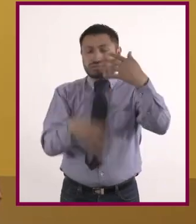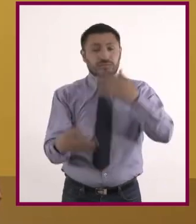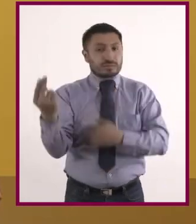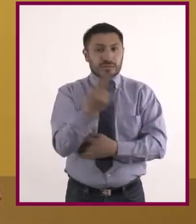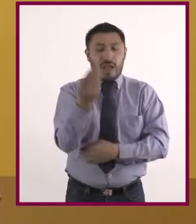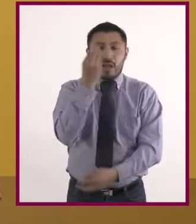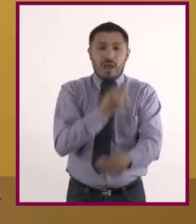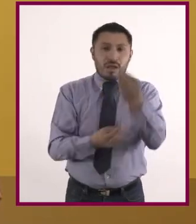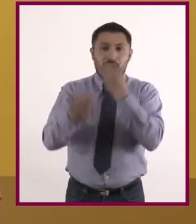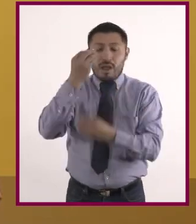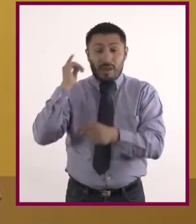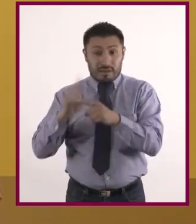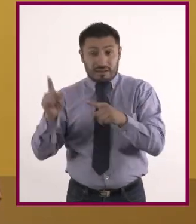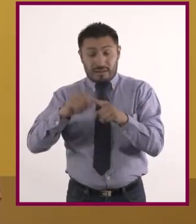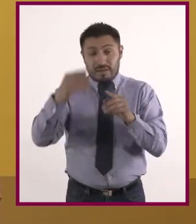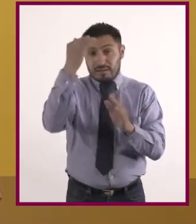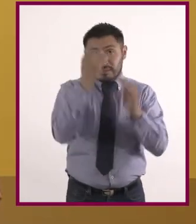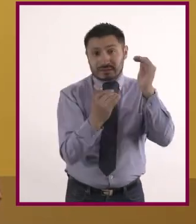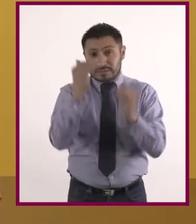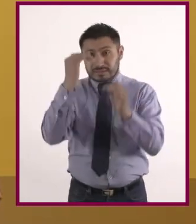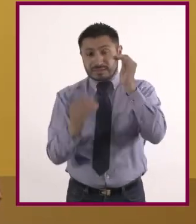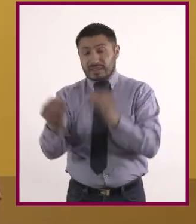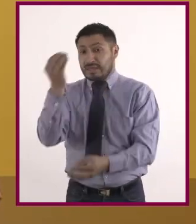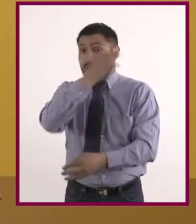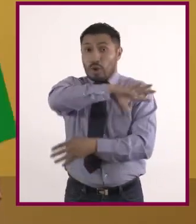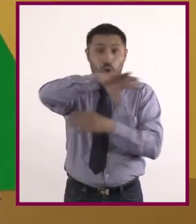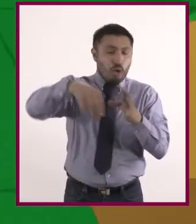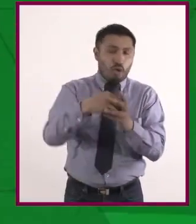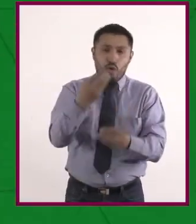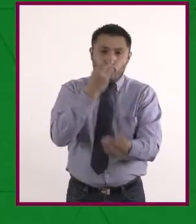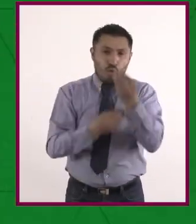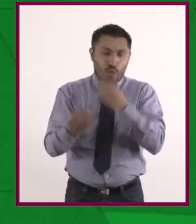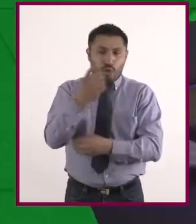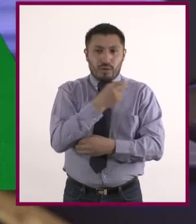necesitamos en distintas cantidades y requerimos cada uno de ellos.